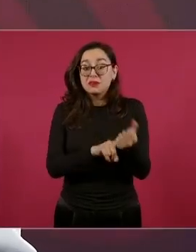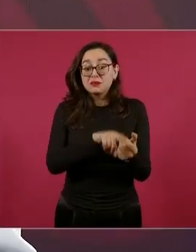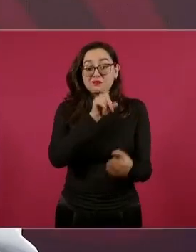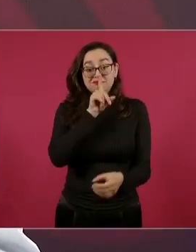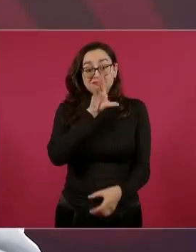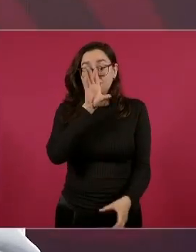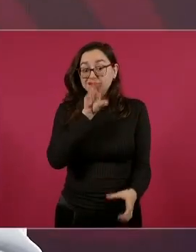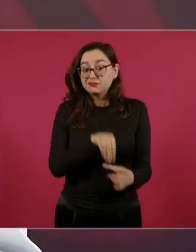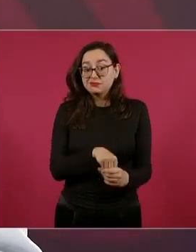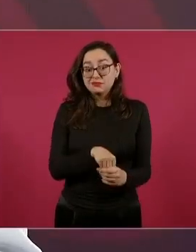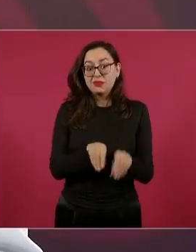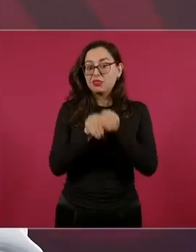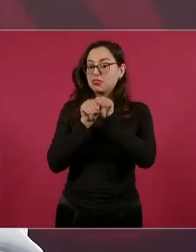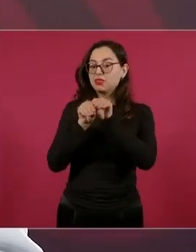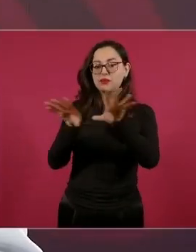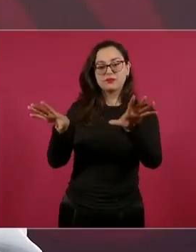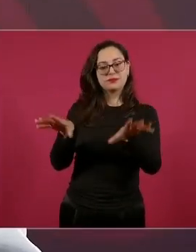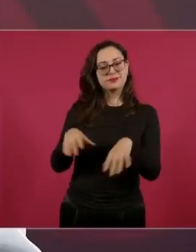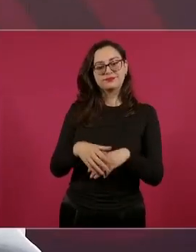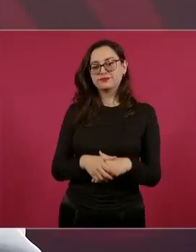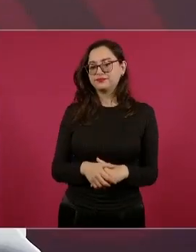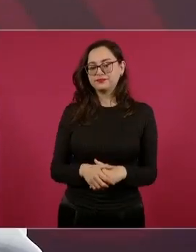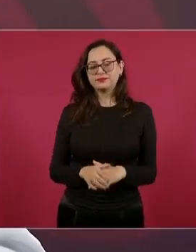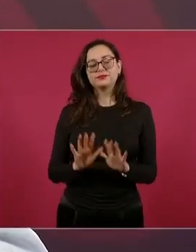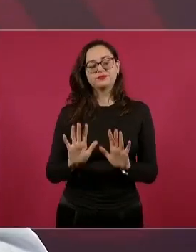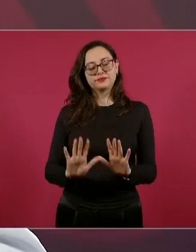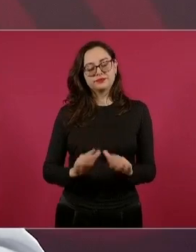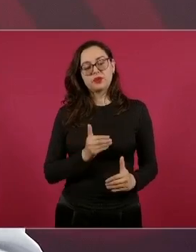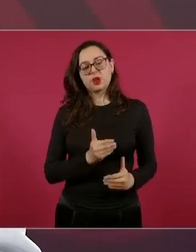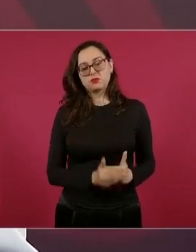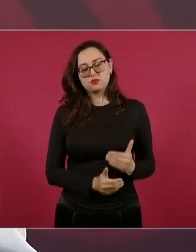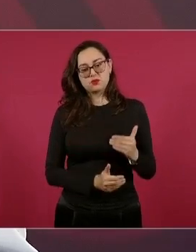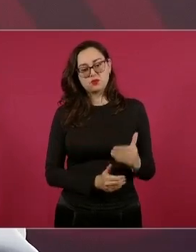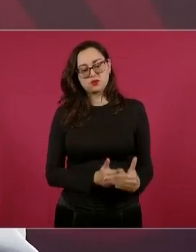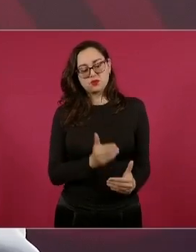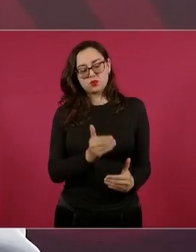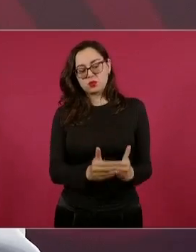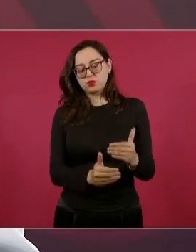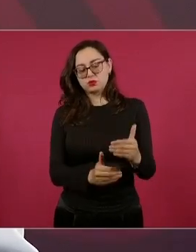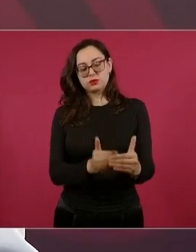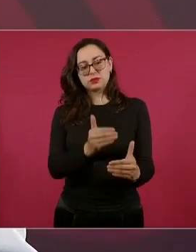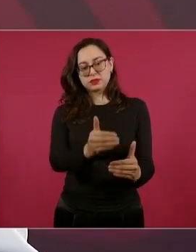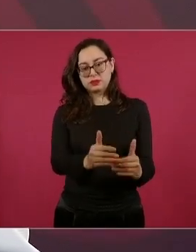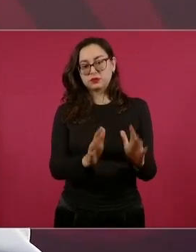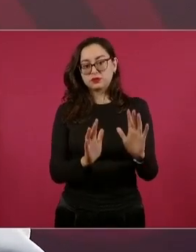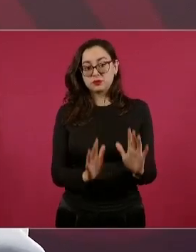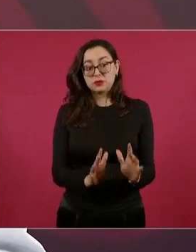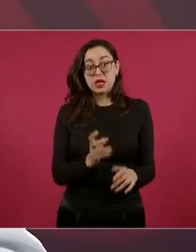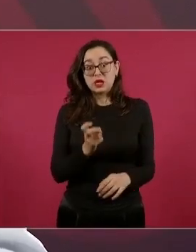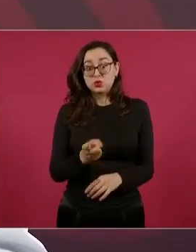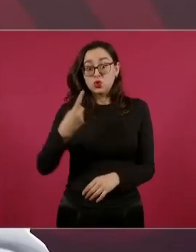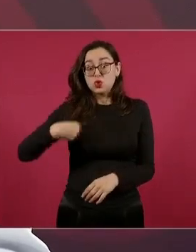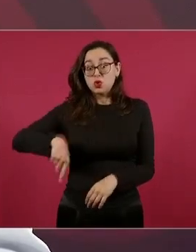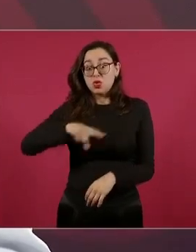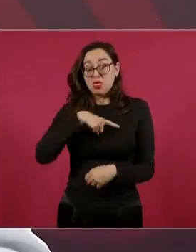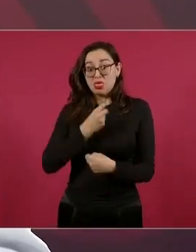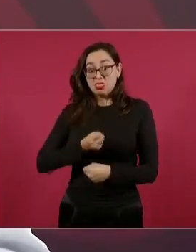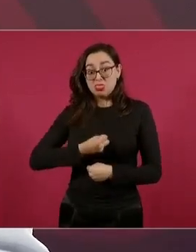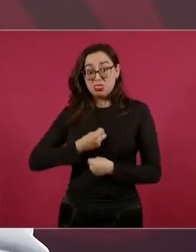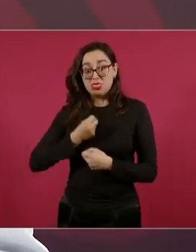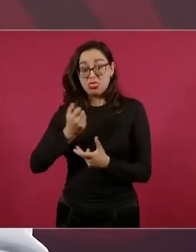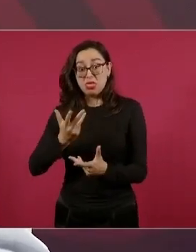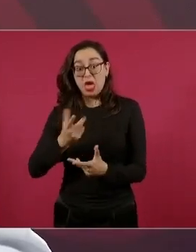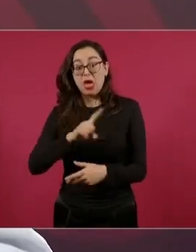momento cuál es el avance y pues no queremos ningún detalle que vaya